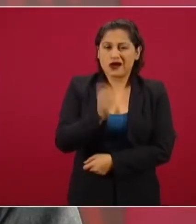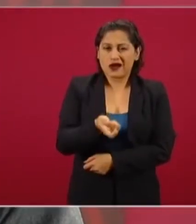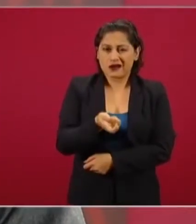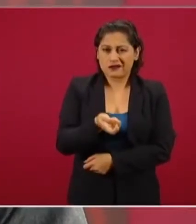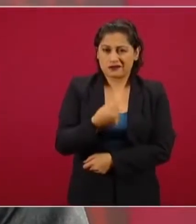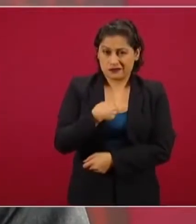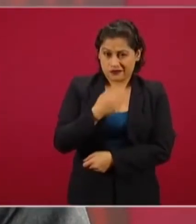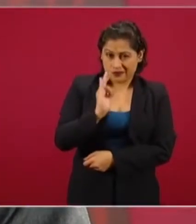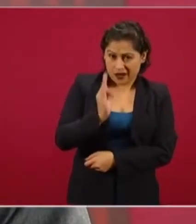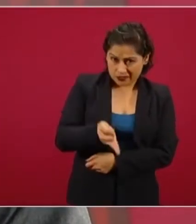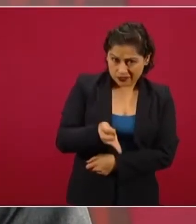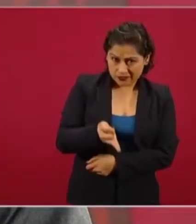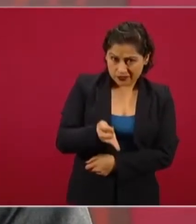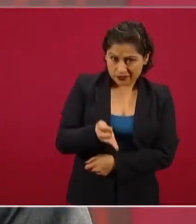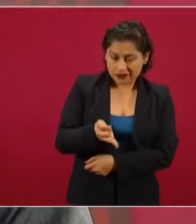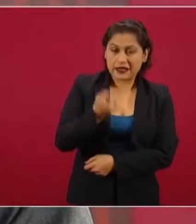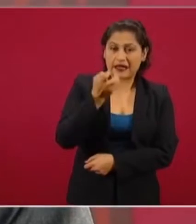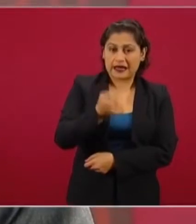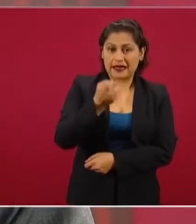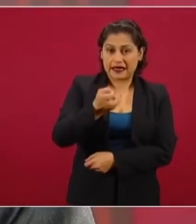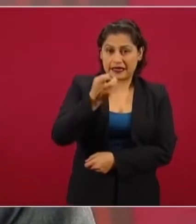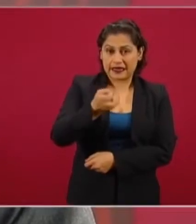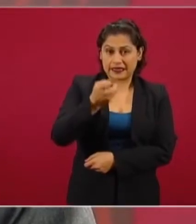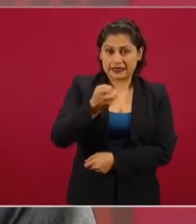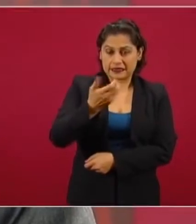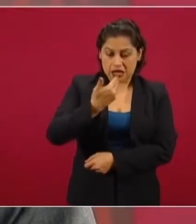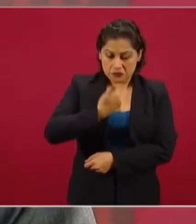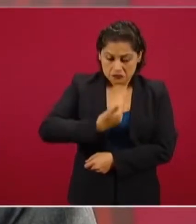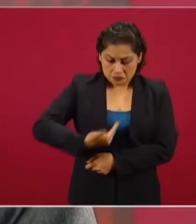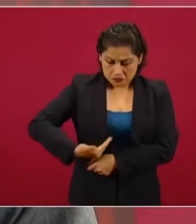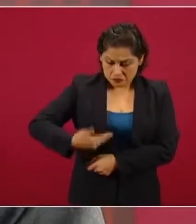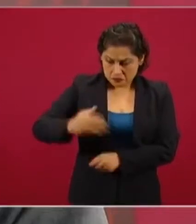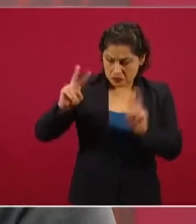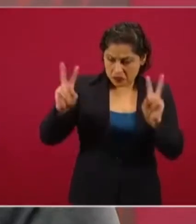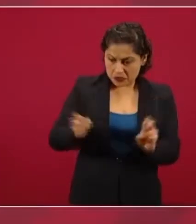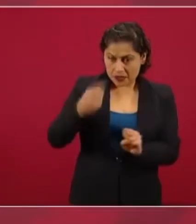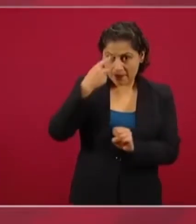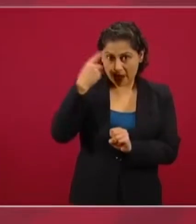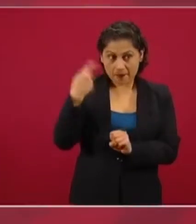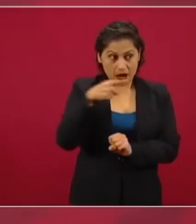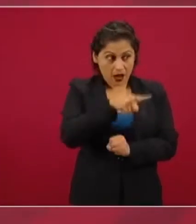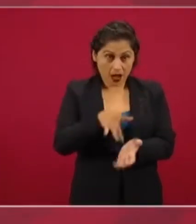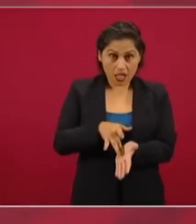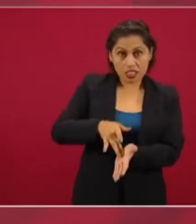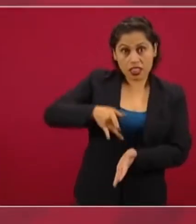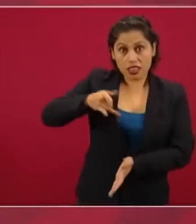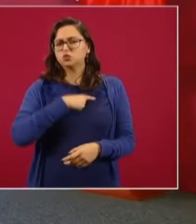la institución presidencial, hay que cuidar a la investidura.